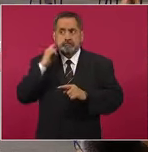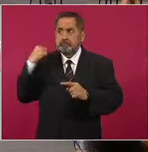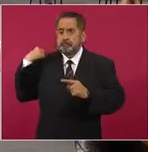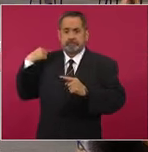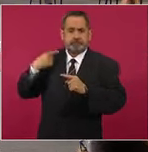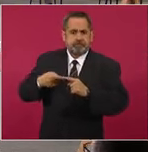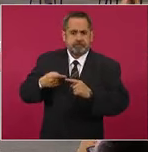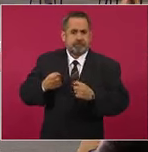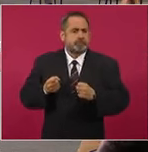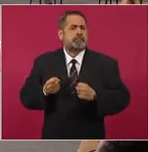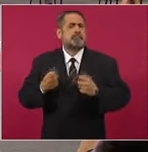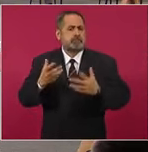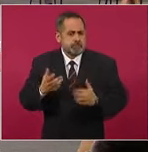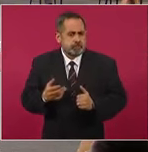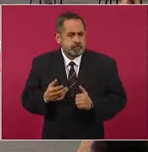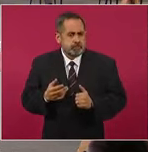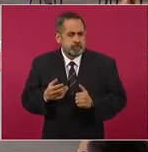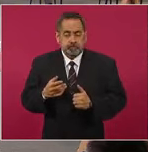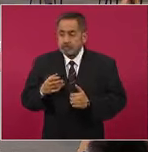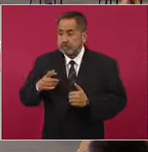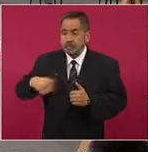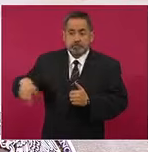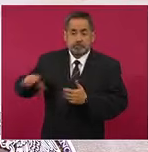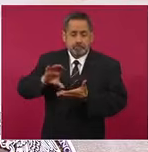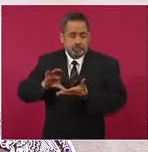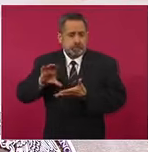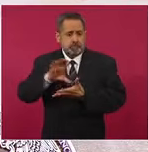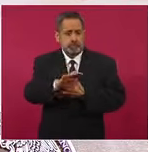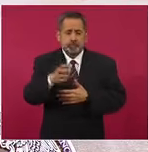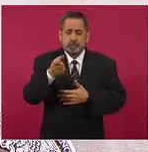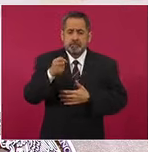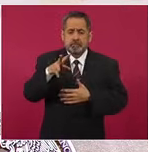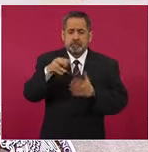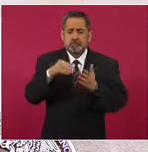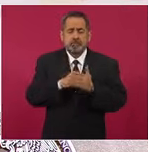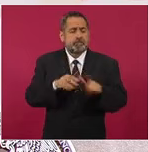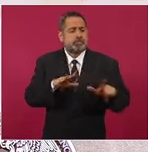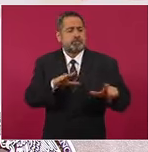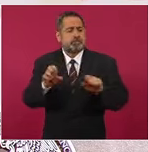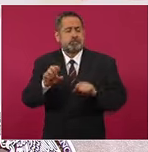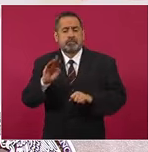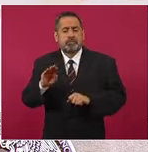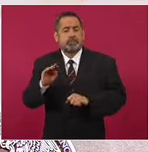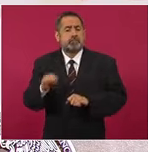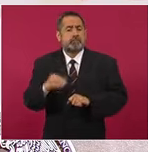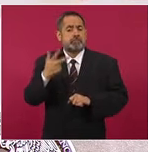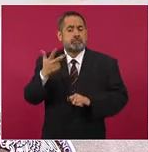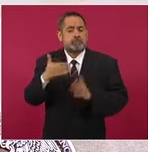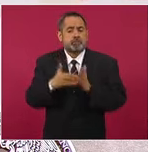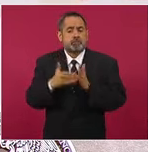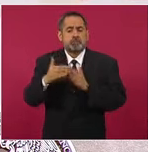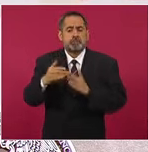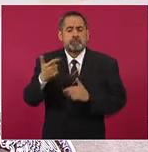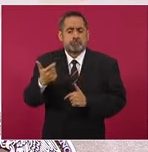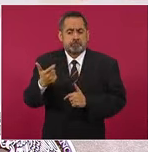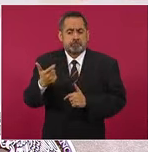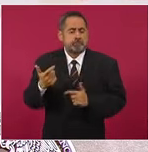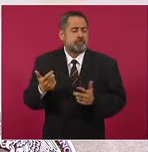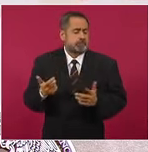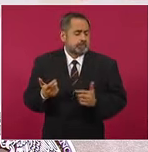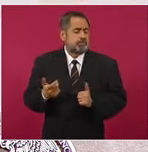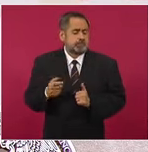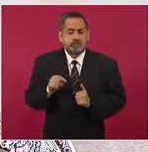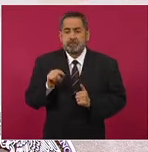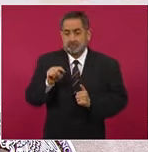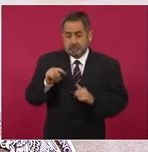tenemos una inversión social de 69 mil 798 millones de pesos, que